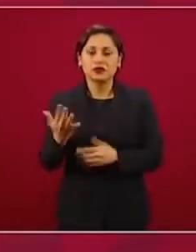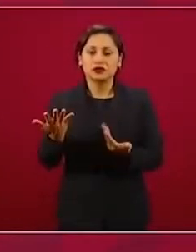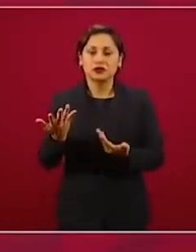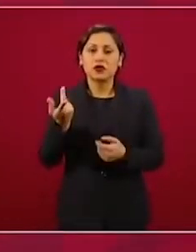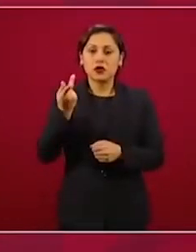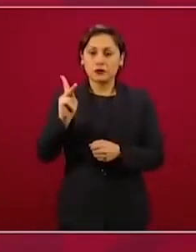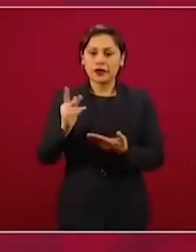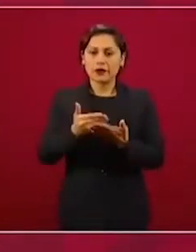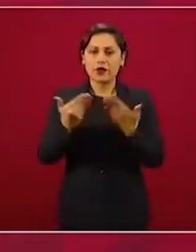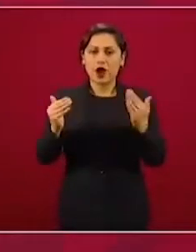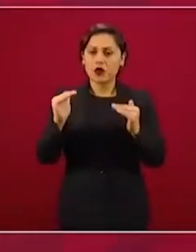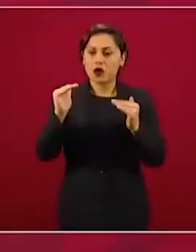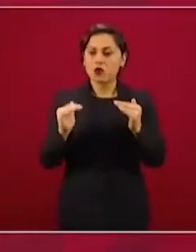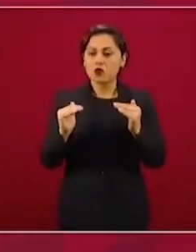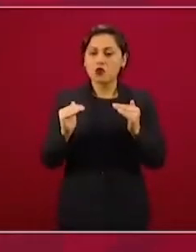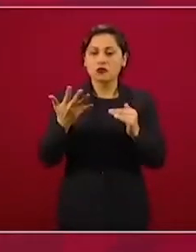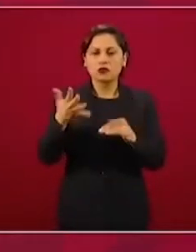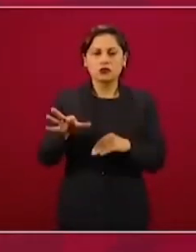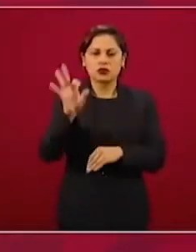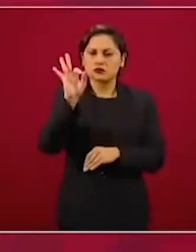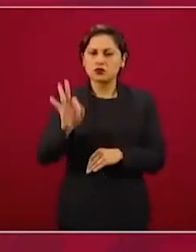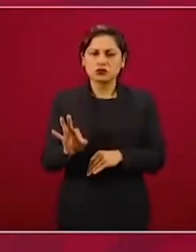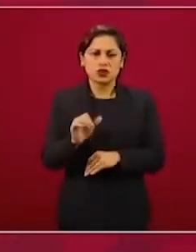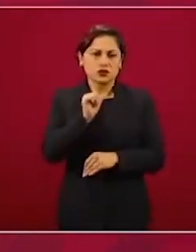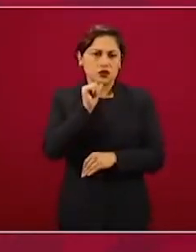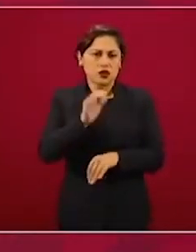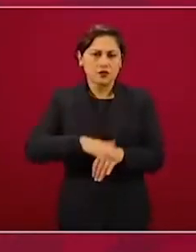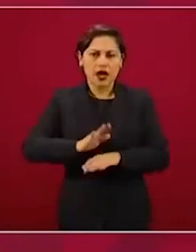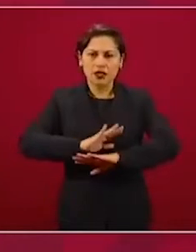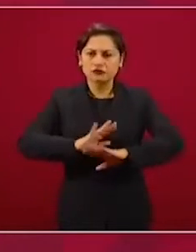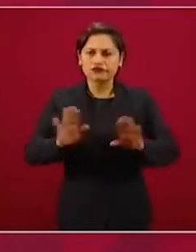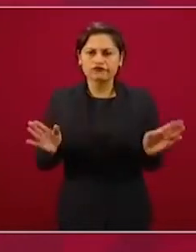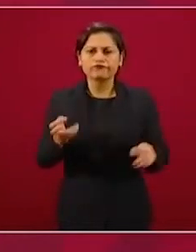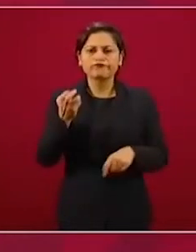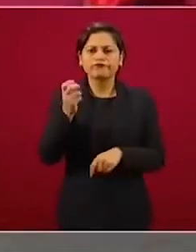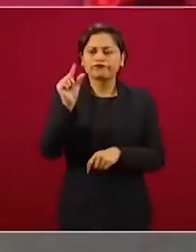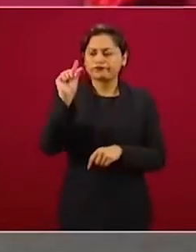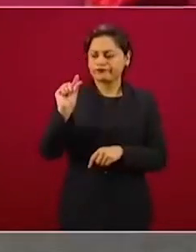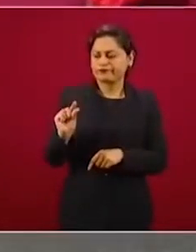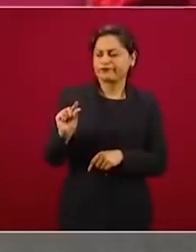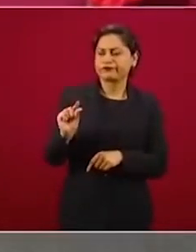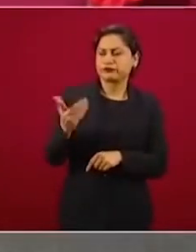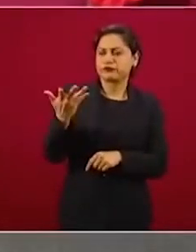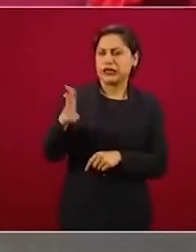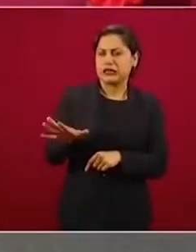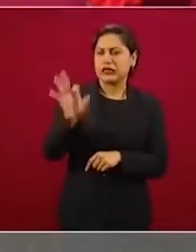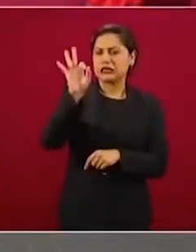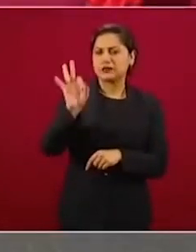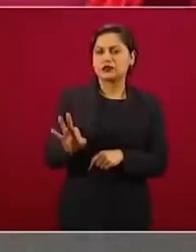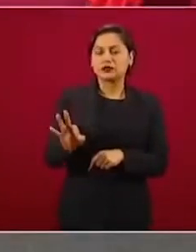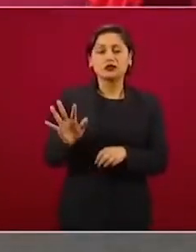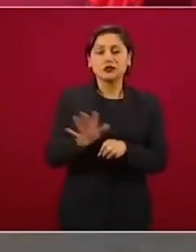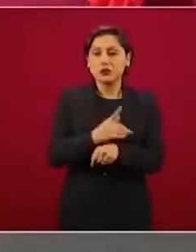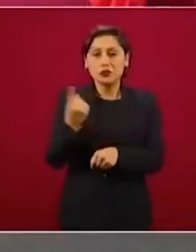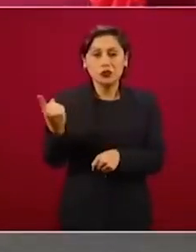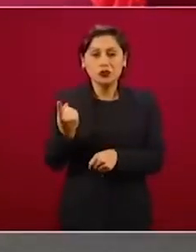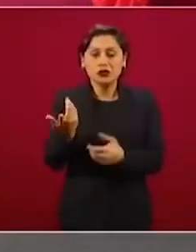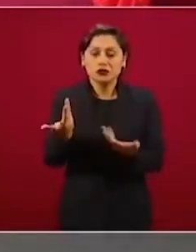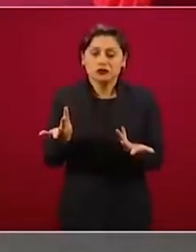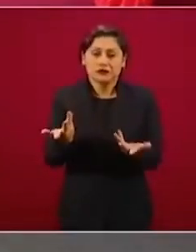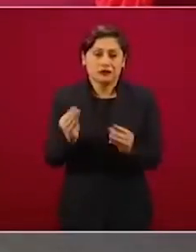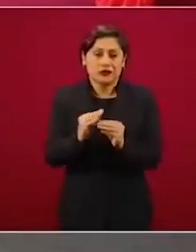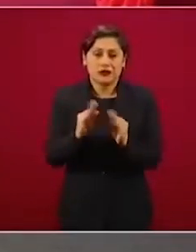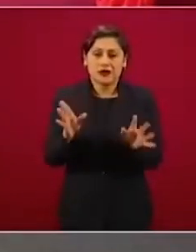porque es apenas el 10, porque se ha apreciado últimamente el peso